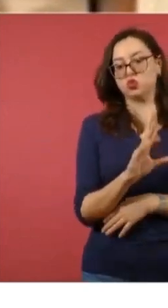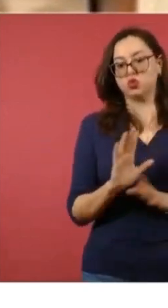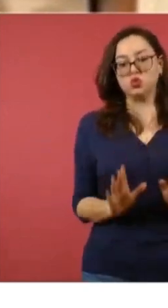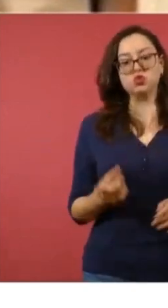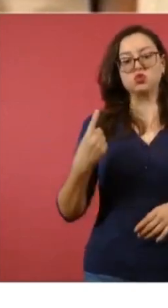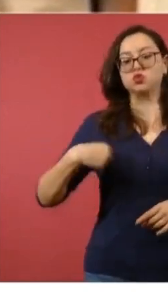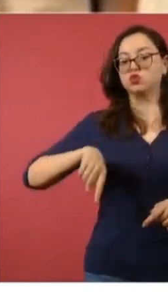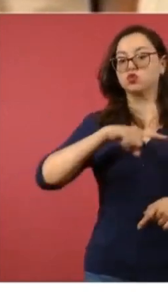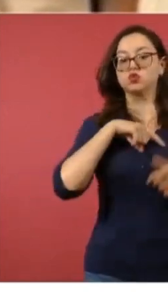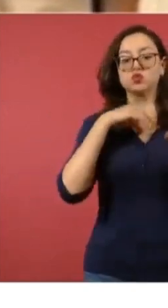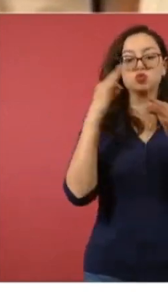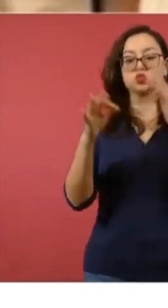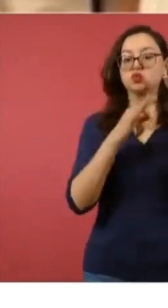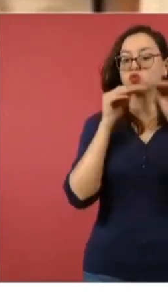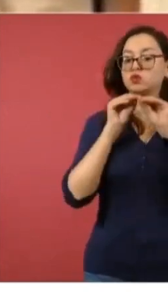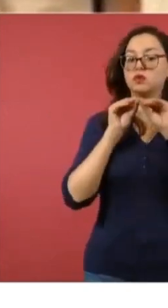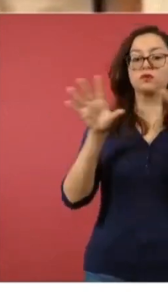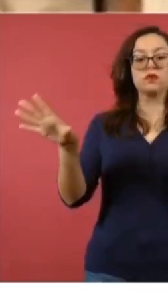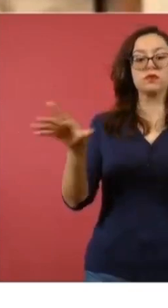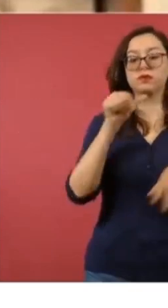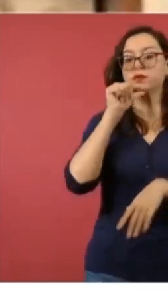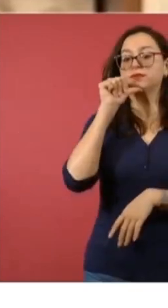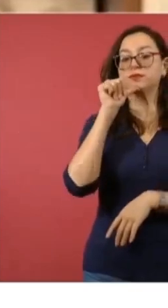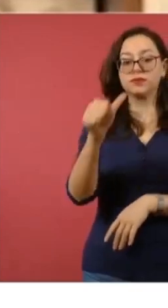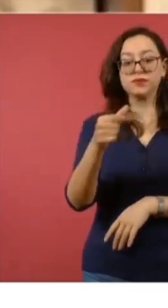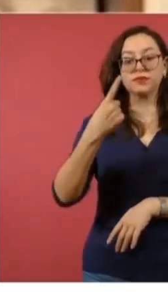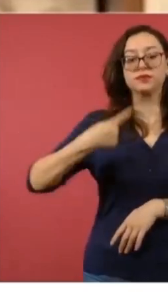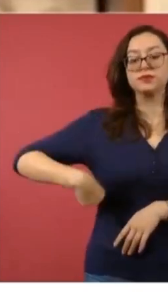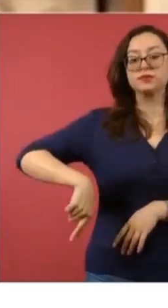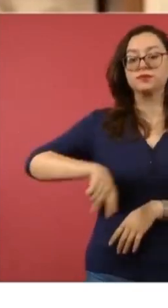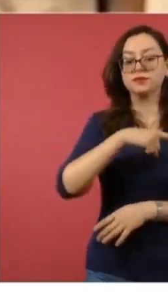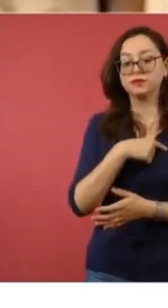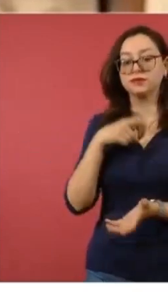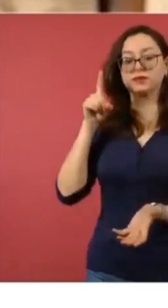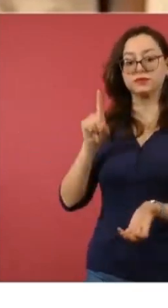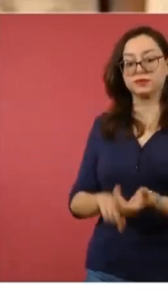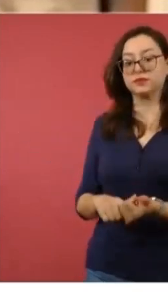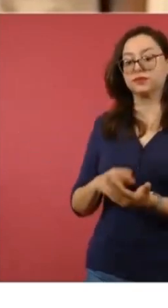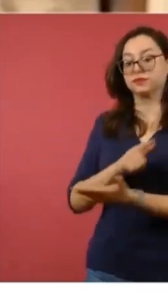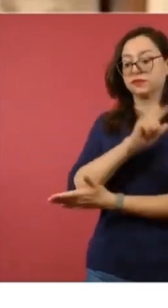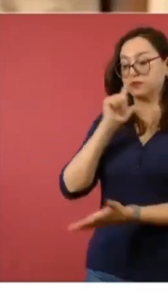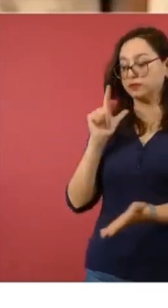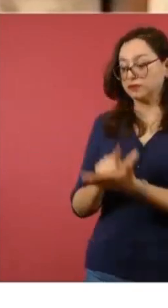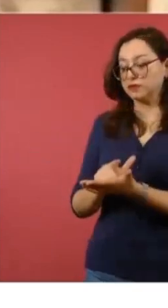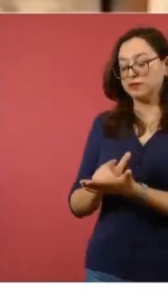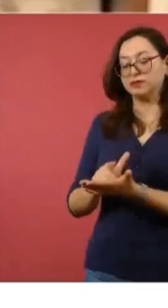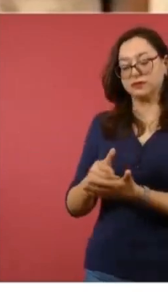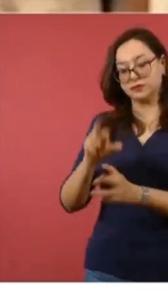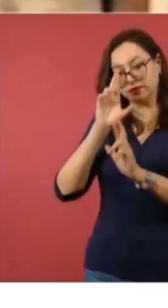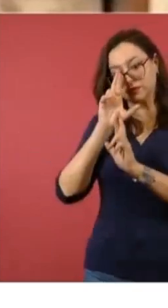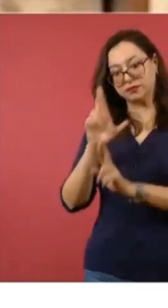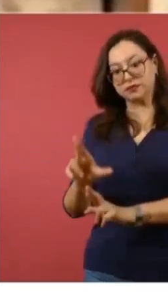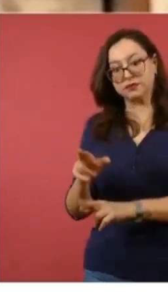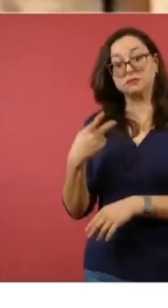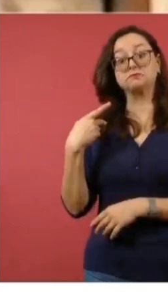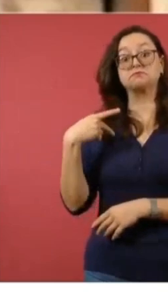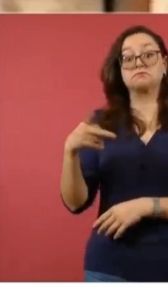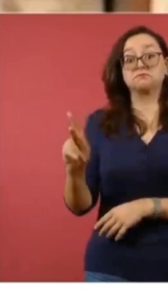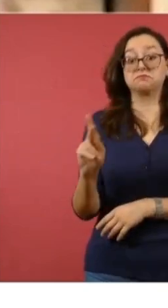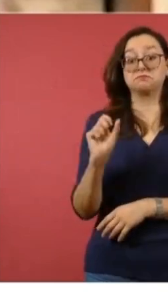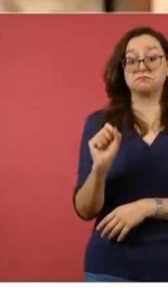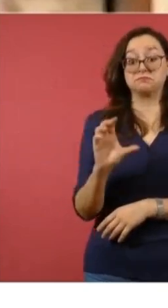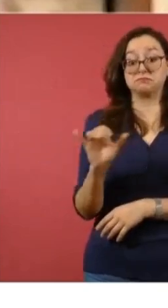declaraciones o confrontaciones. Nuestras decisiones son lo que marcan el camino. Pero sin una Suprema Corte